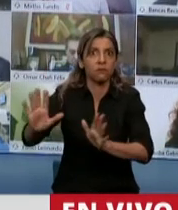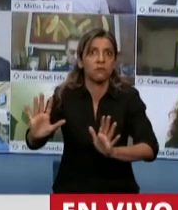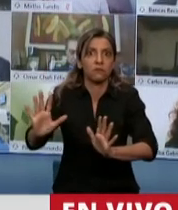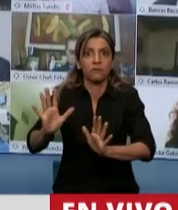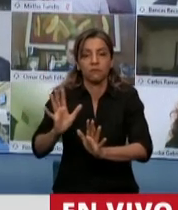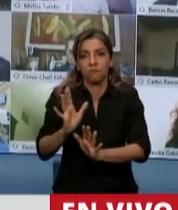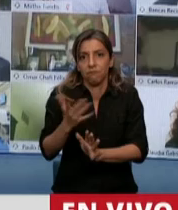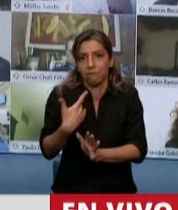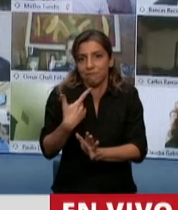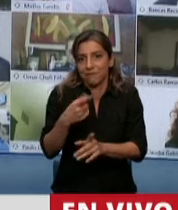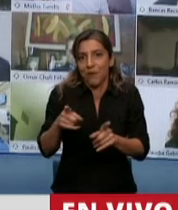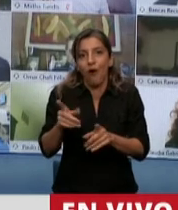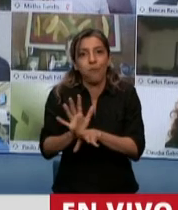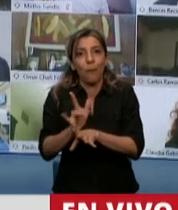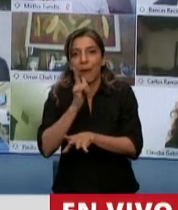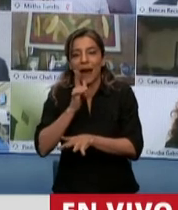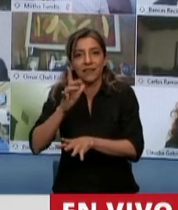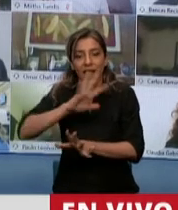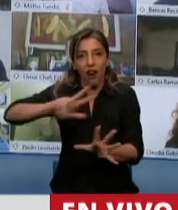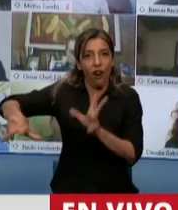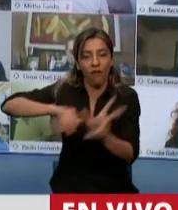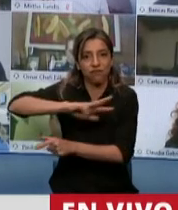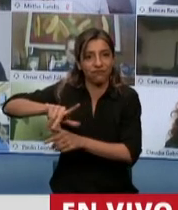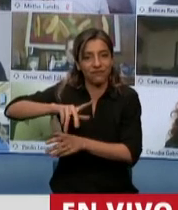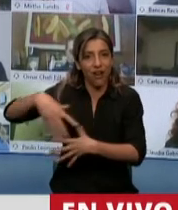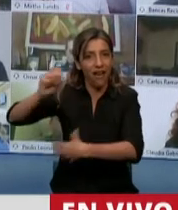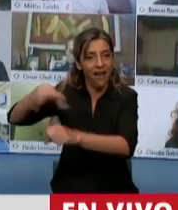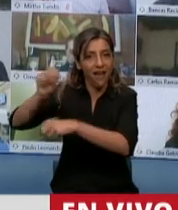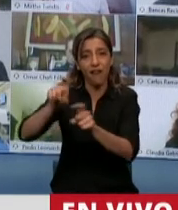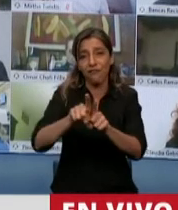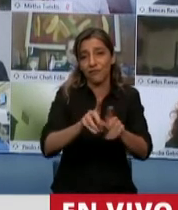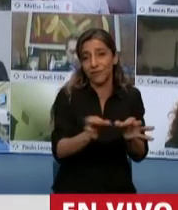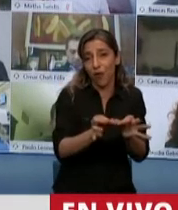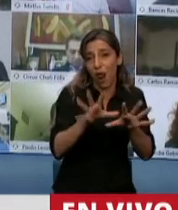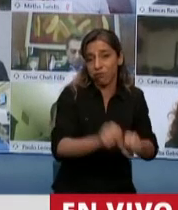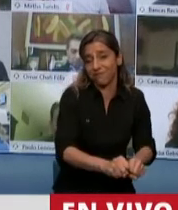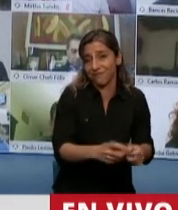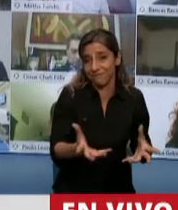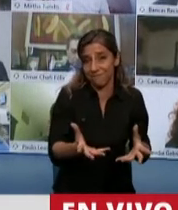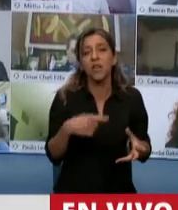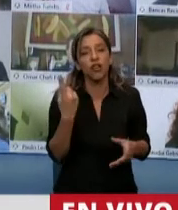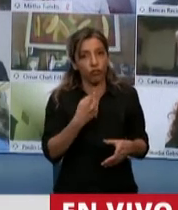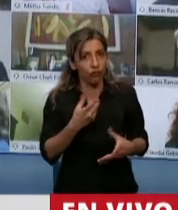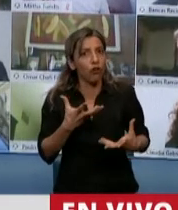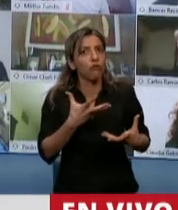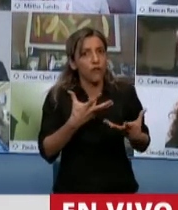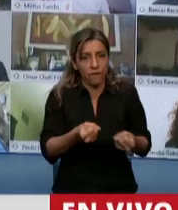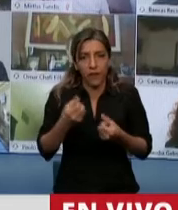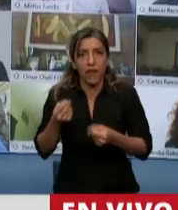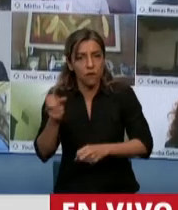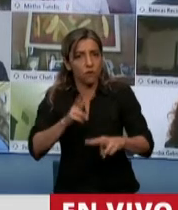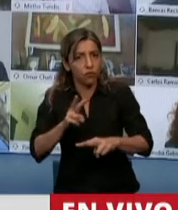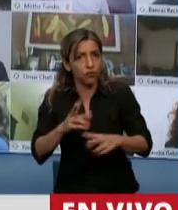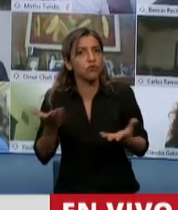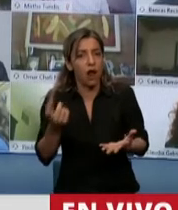accedíamos a la información que necesitábamos. el hecho de crear el Consejo Nacional